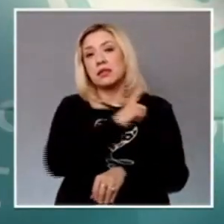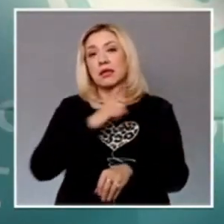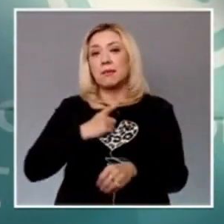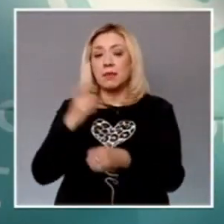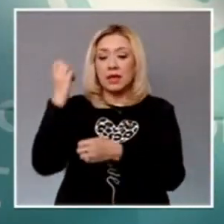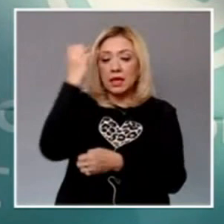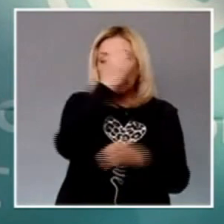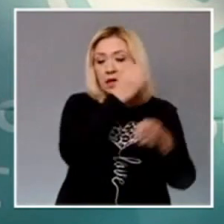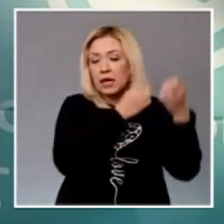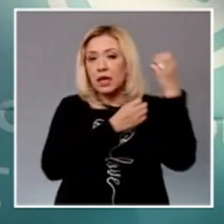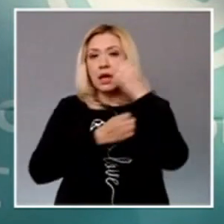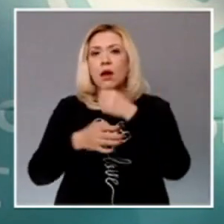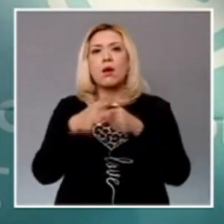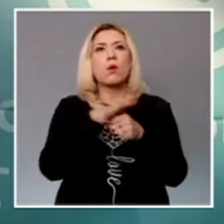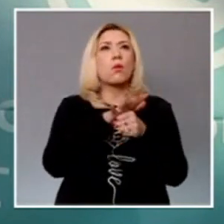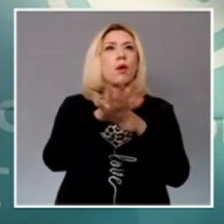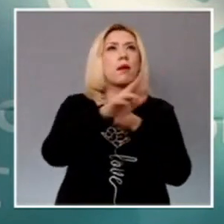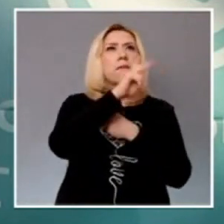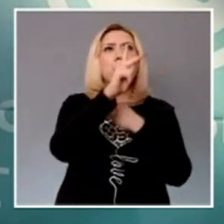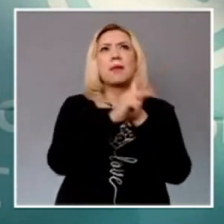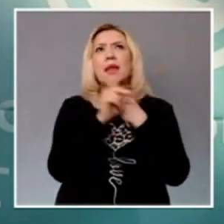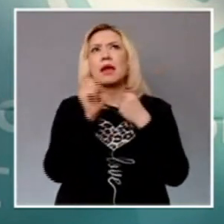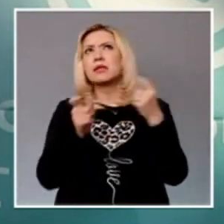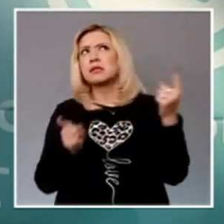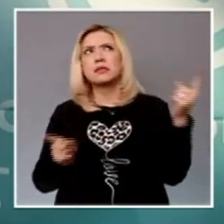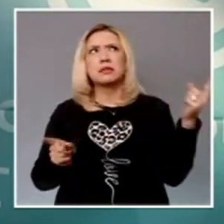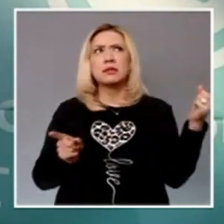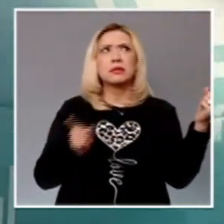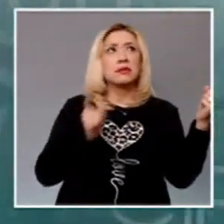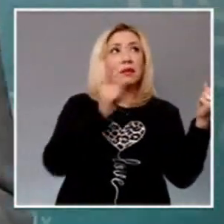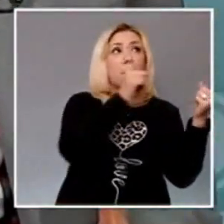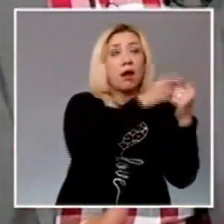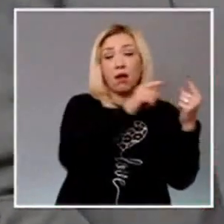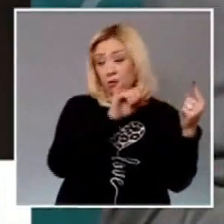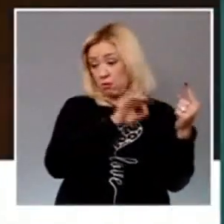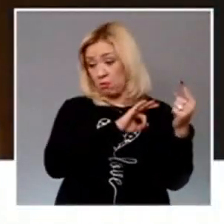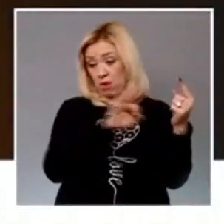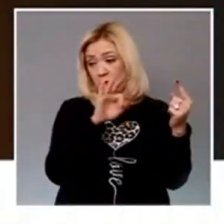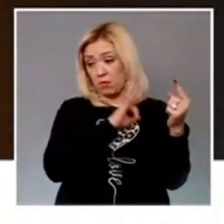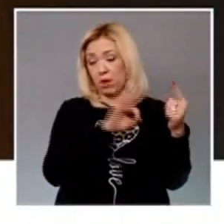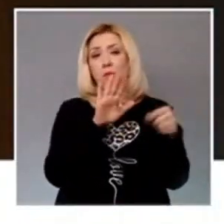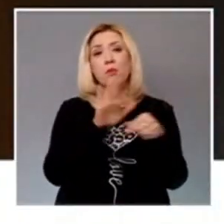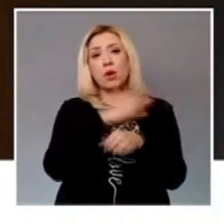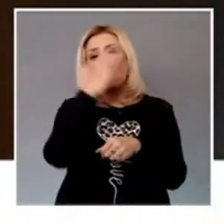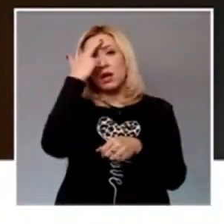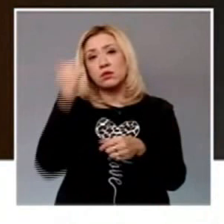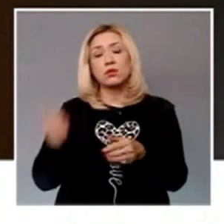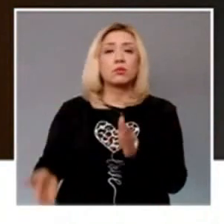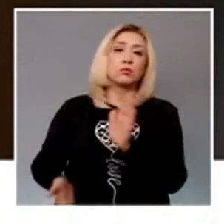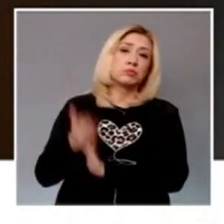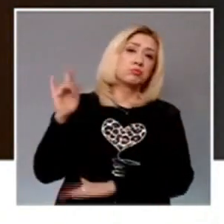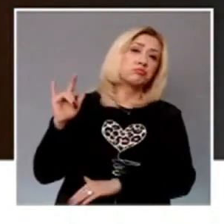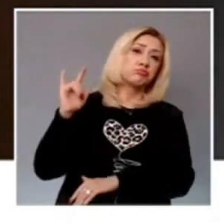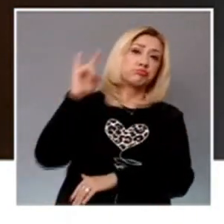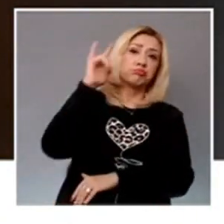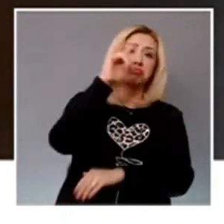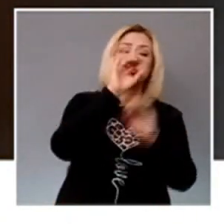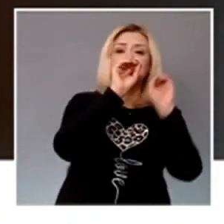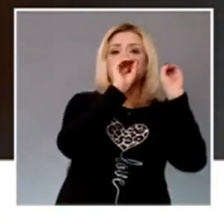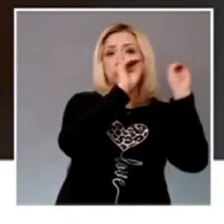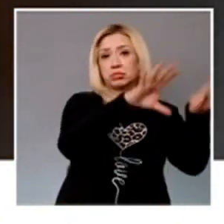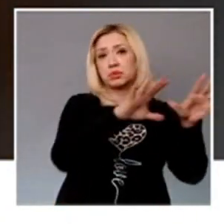puede autorizar la entrega de una persona y por qué se le va a entregar. Explicó que la extradición es un procedimiento